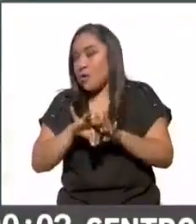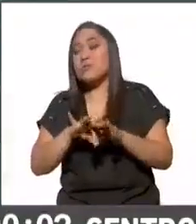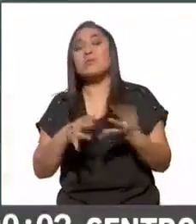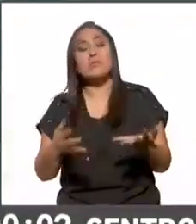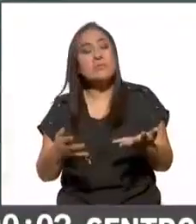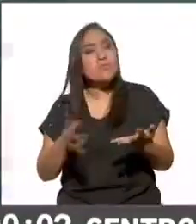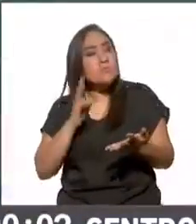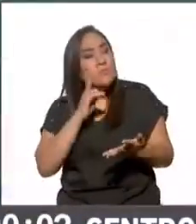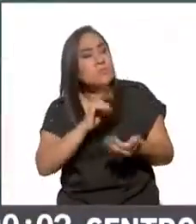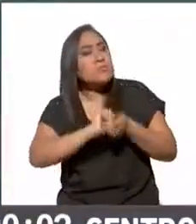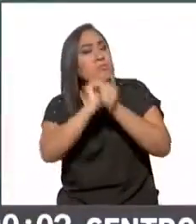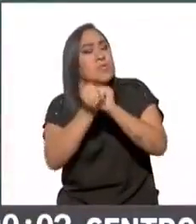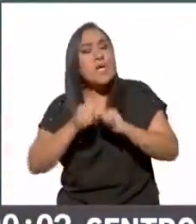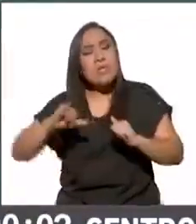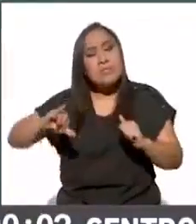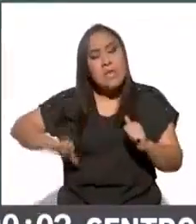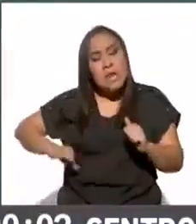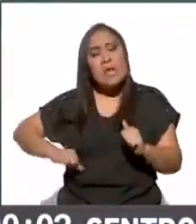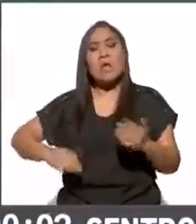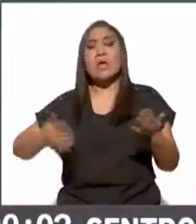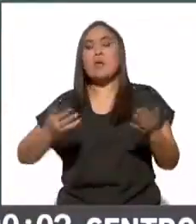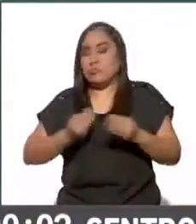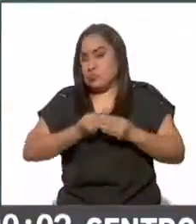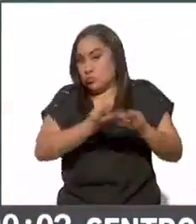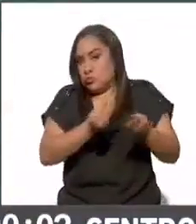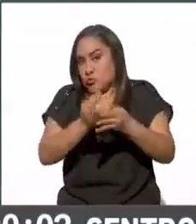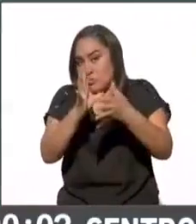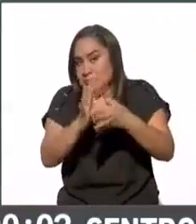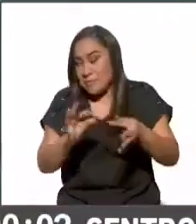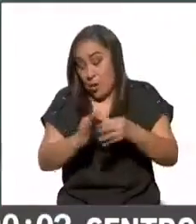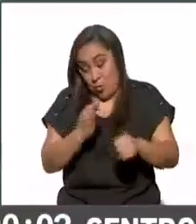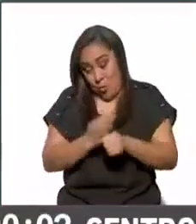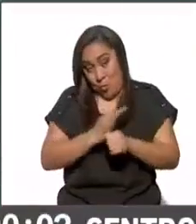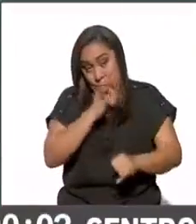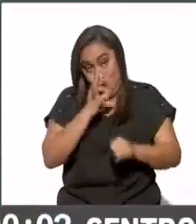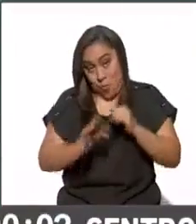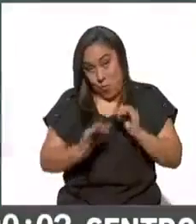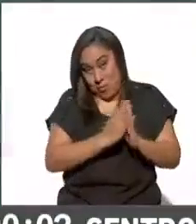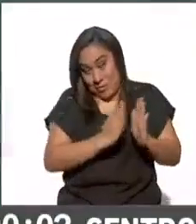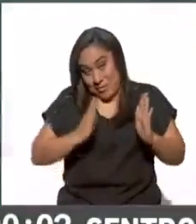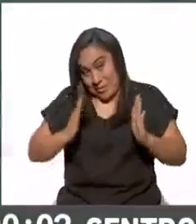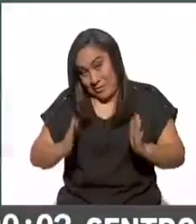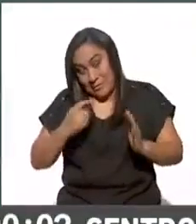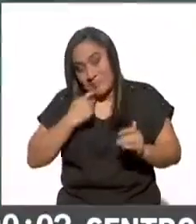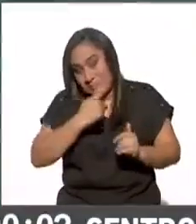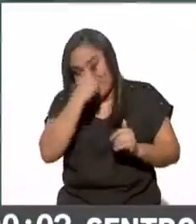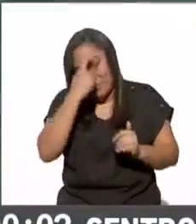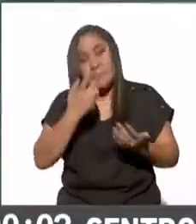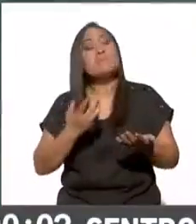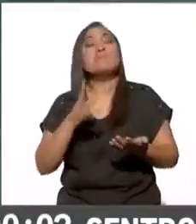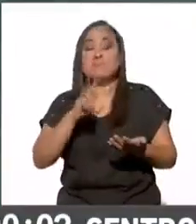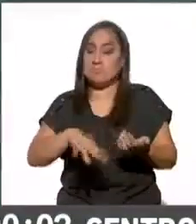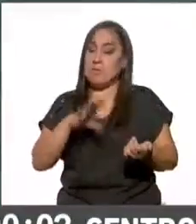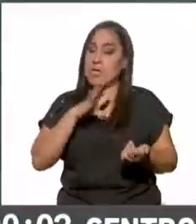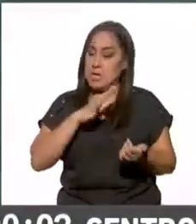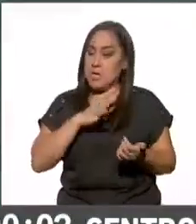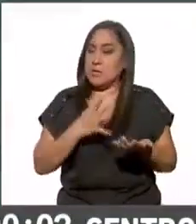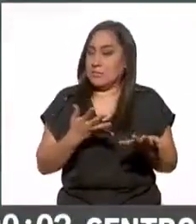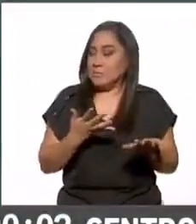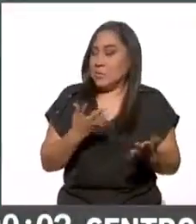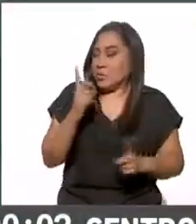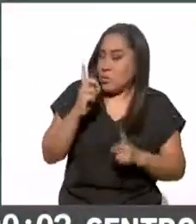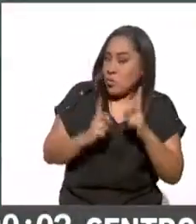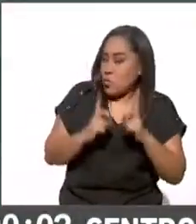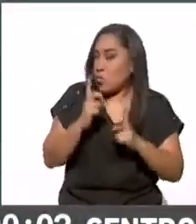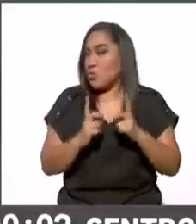contenido a nuestras audiencias este último bloque por supuesto no será la excepción hay muchas pues dudas e